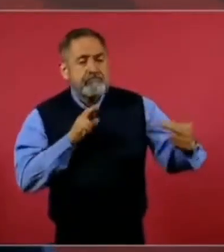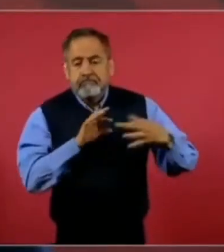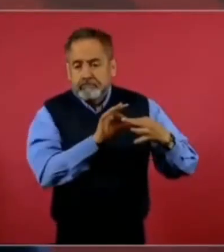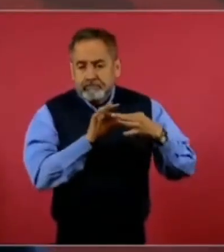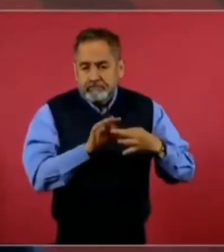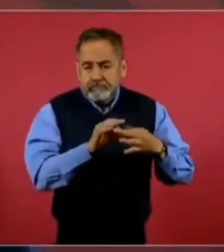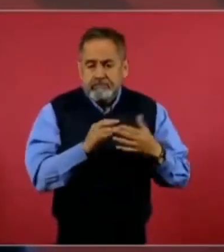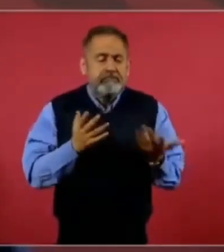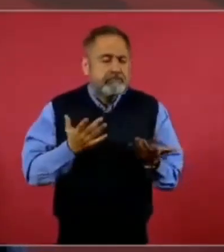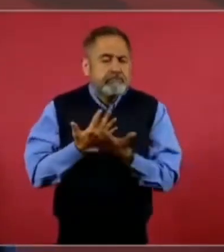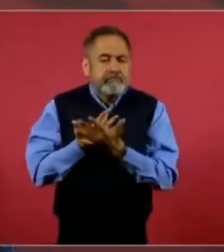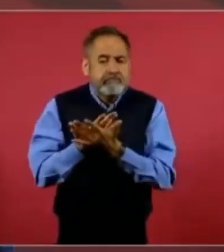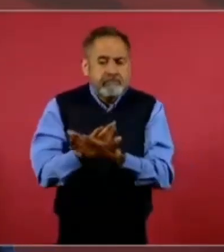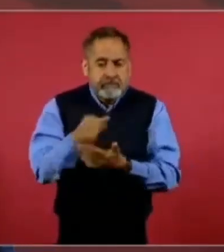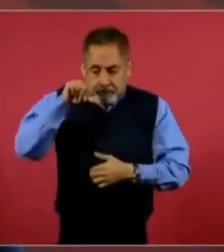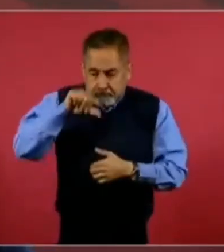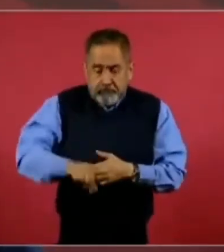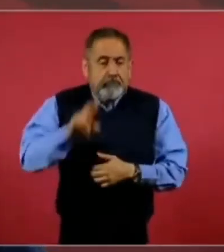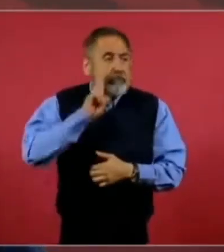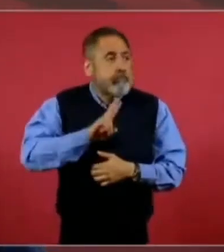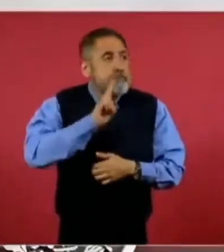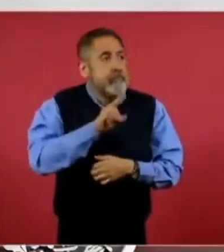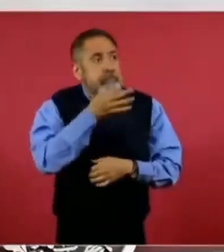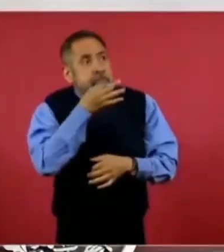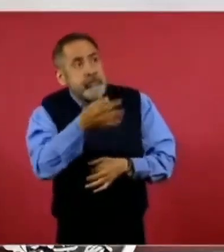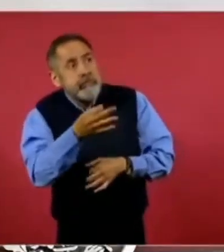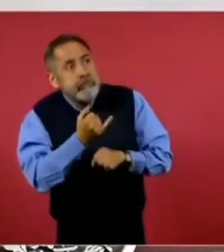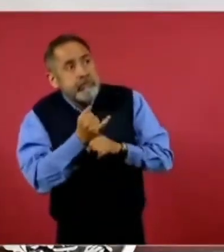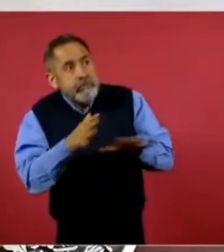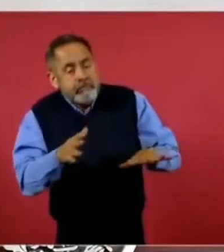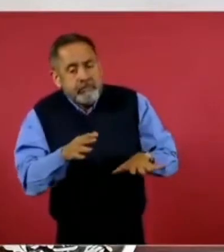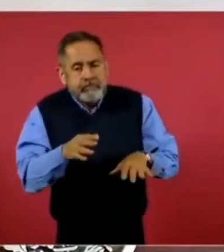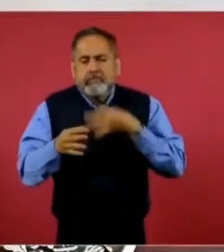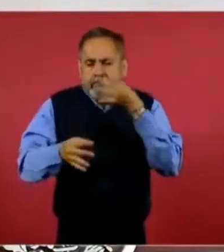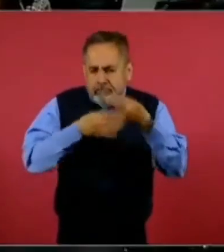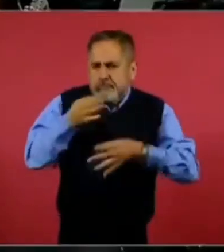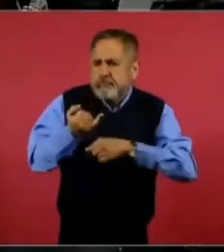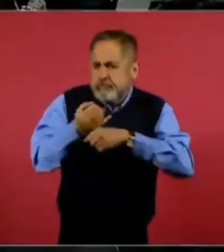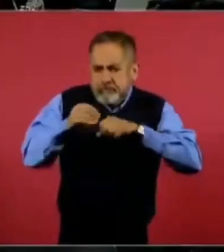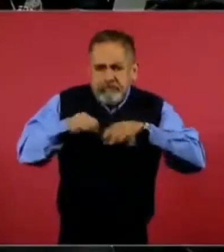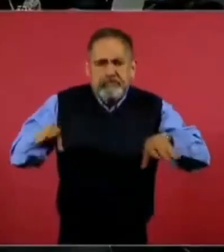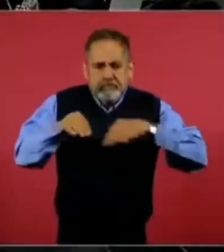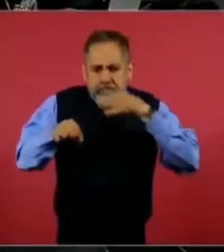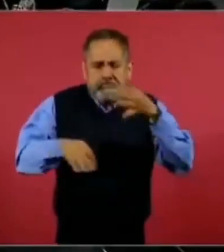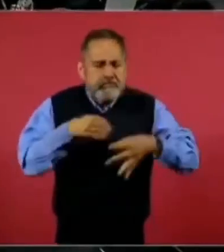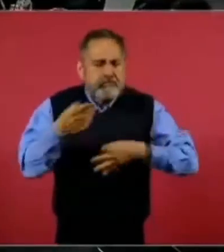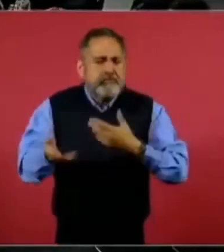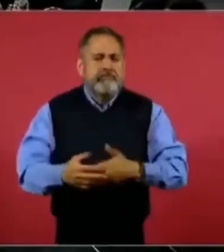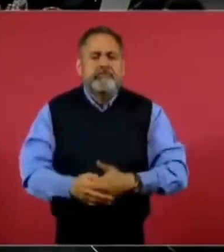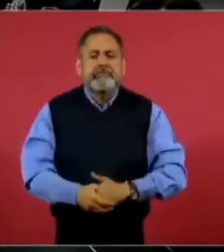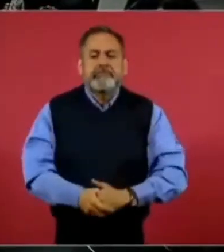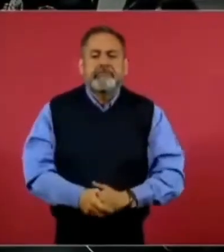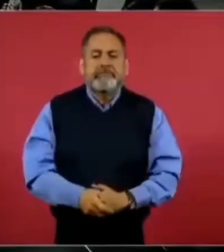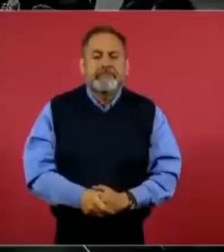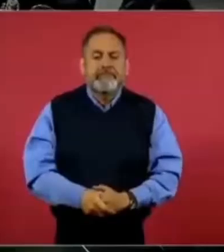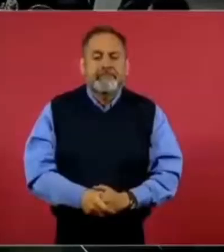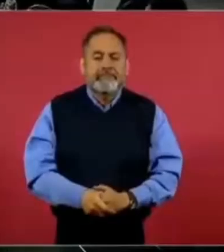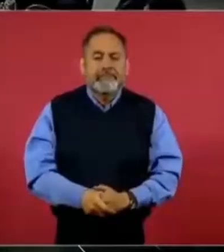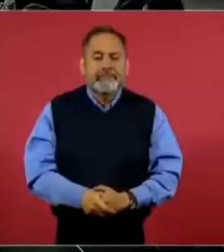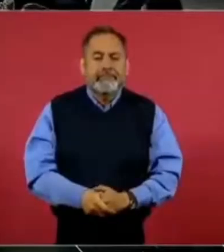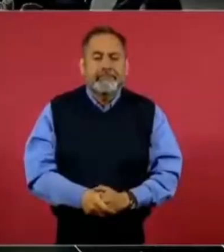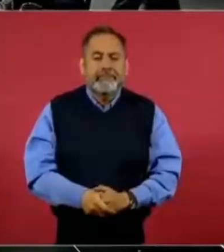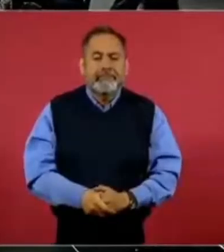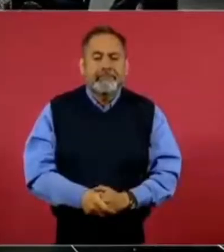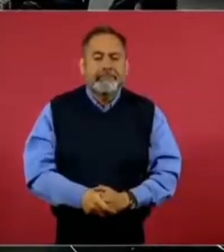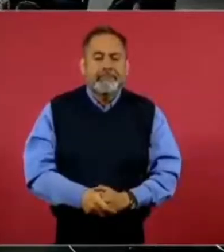Vamos a estar esperando el día de hoy más información y vamos a seguir informando. ¿Se tiene previsto, más allá de estas llamadas telefónicas, más